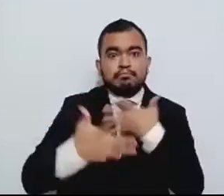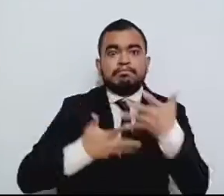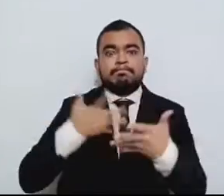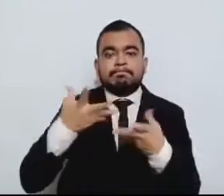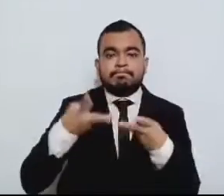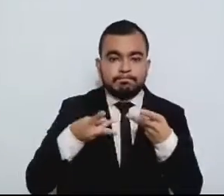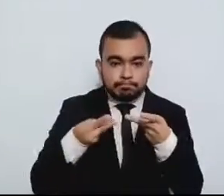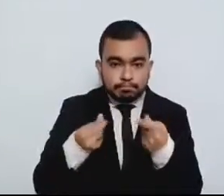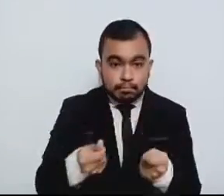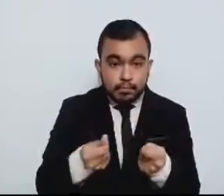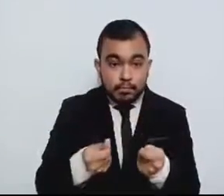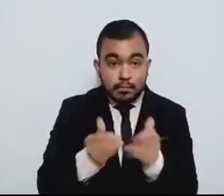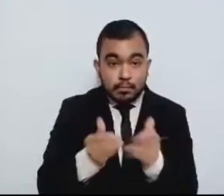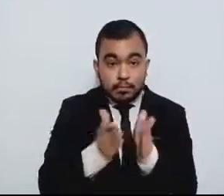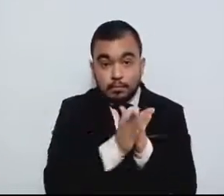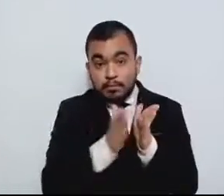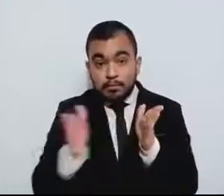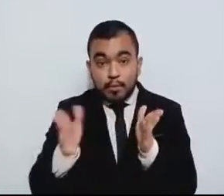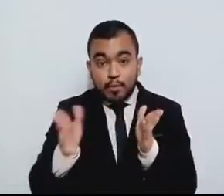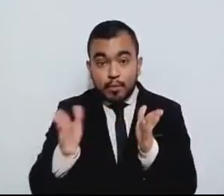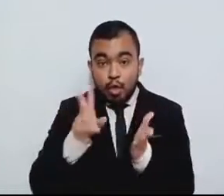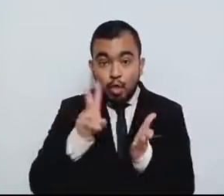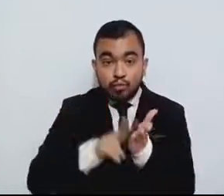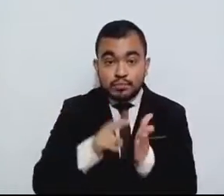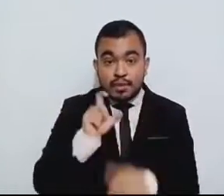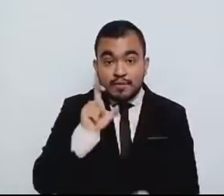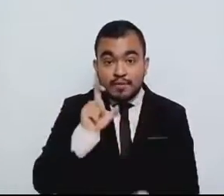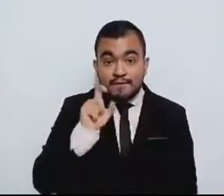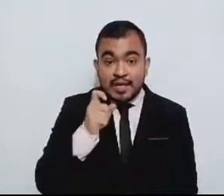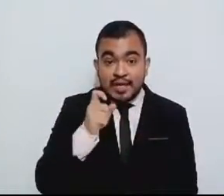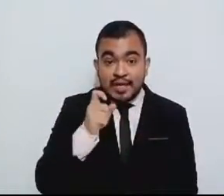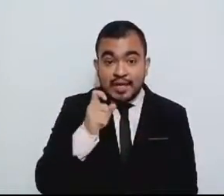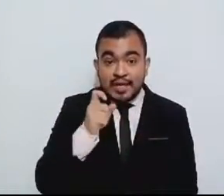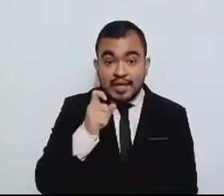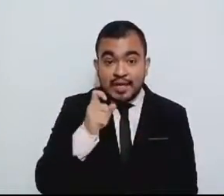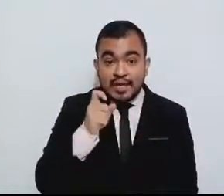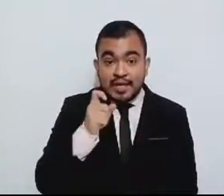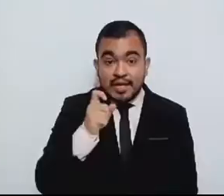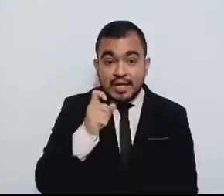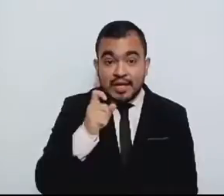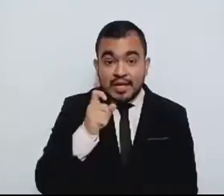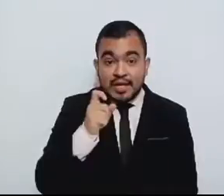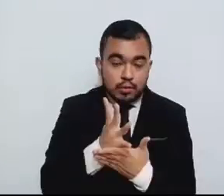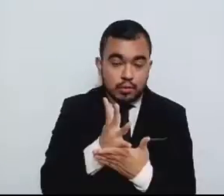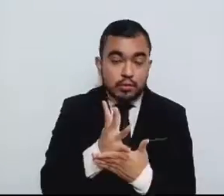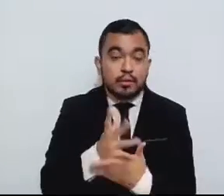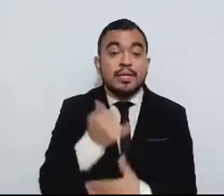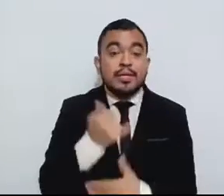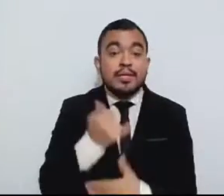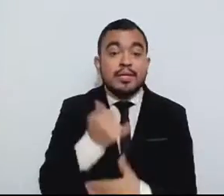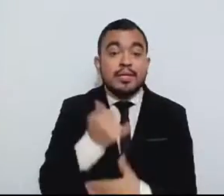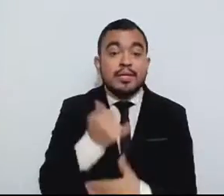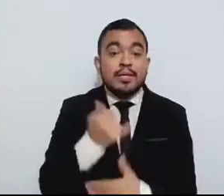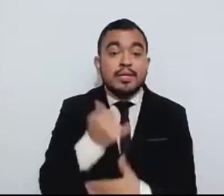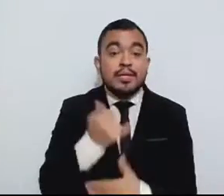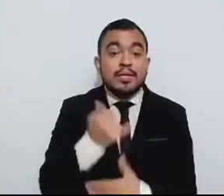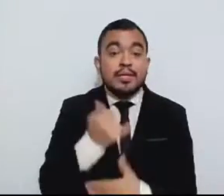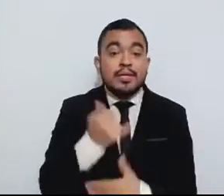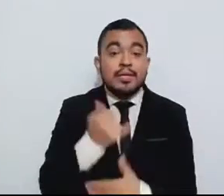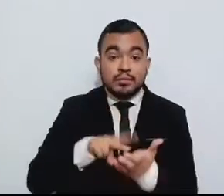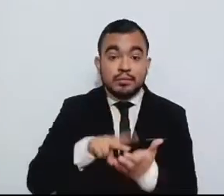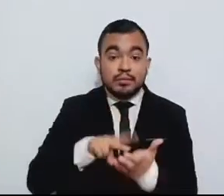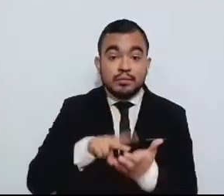y además se espera que en el año 2021 sea mayor según las cifras